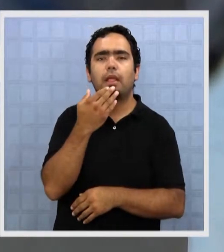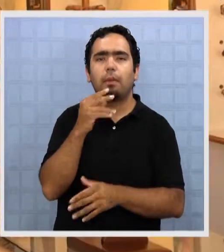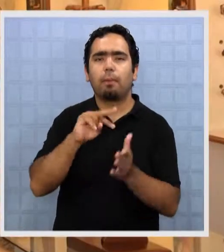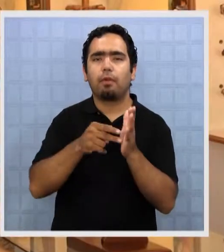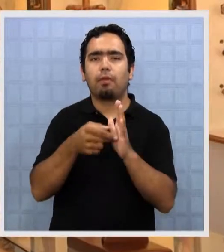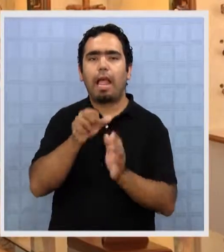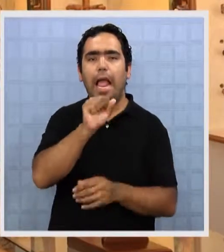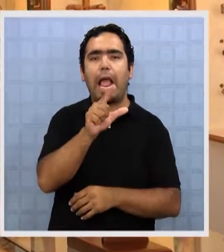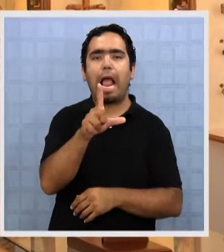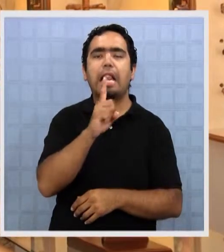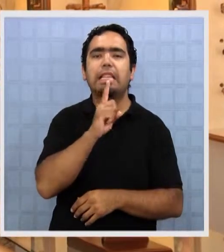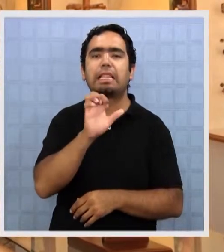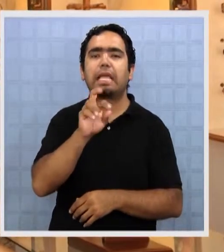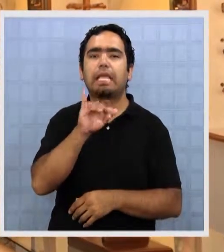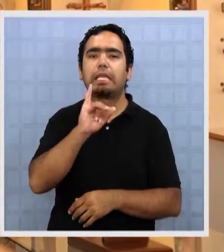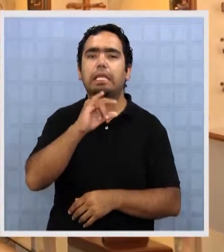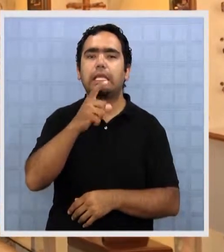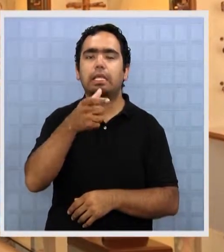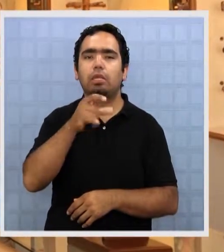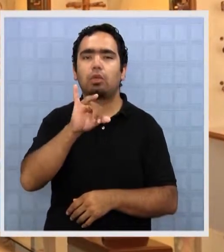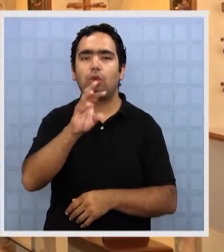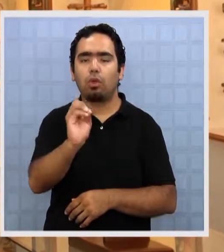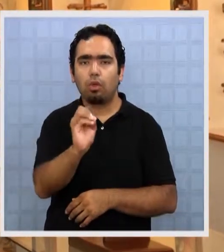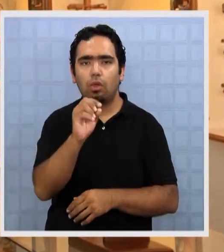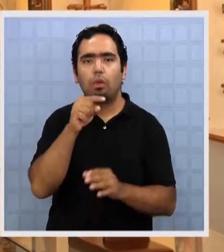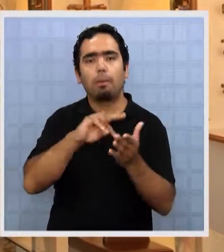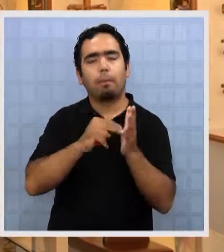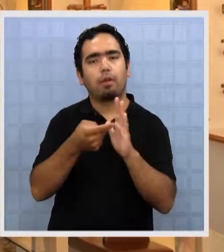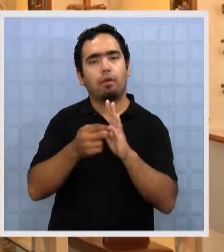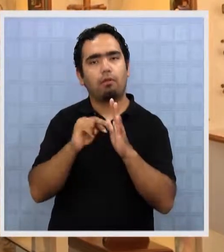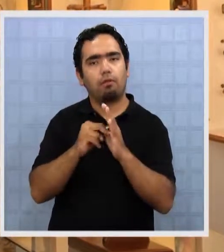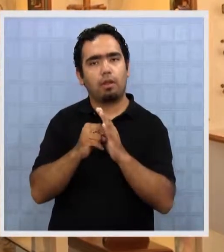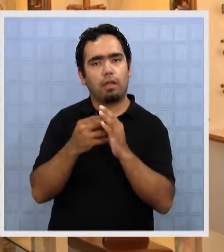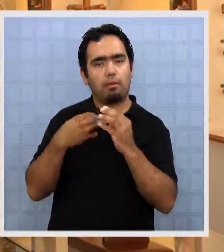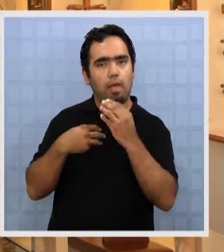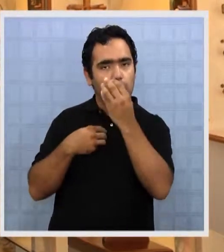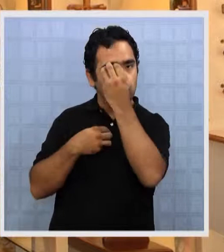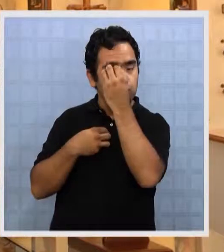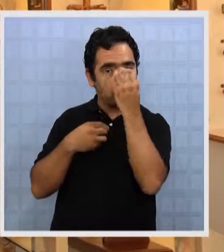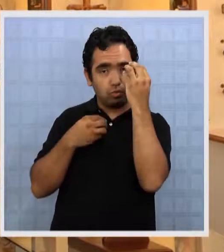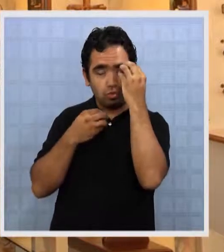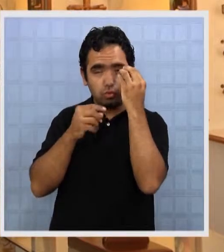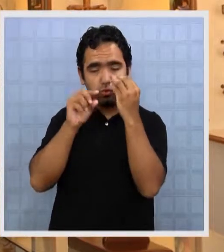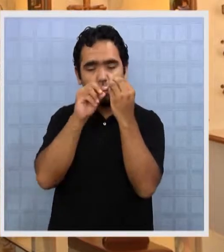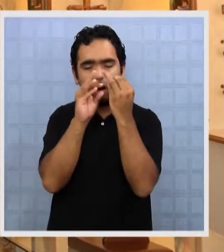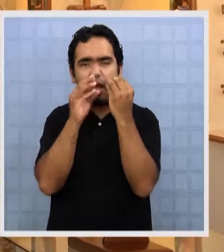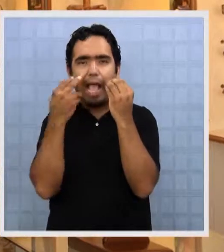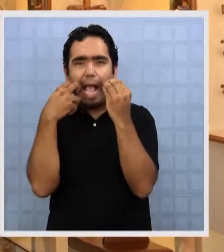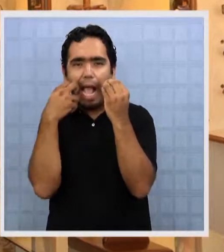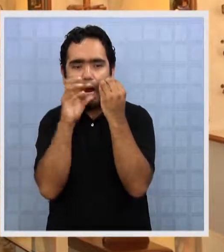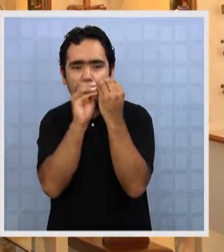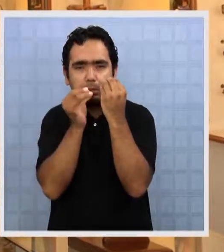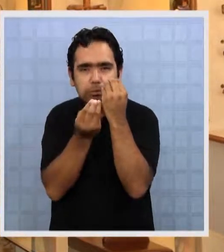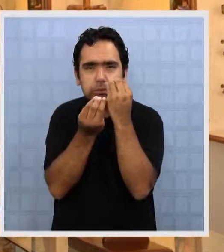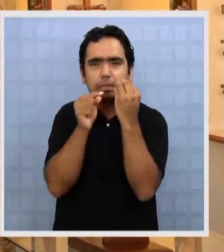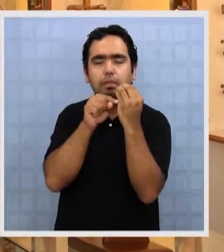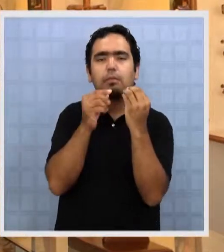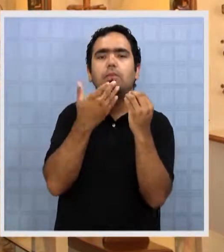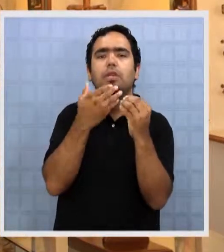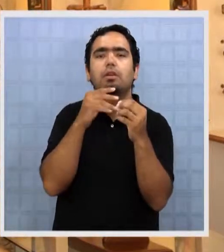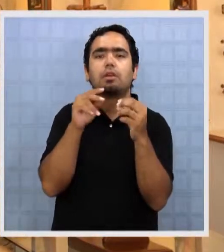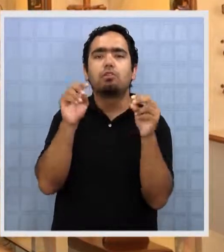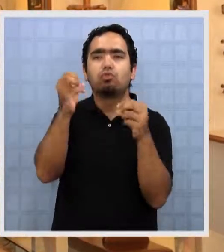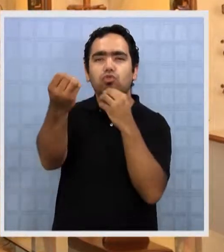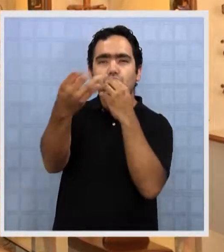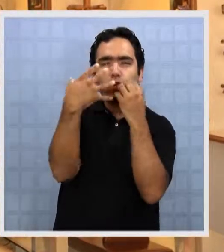alterigio, que es una carnosidad que se forma en el globo ocular, que es por la mezcla en primer lugar de sol y por el polvo en